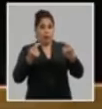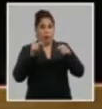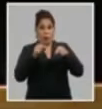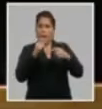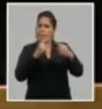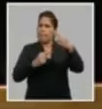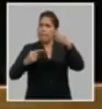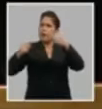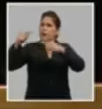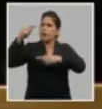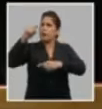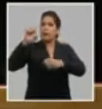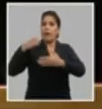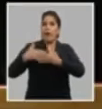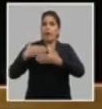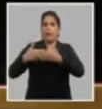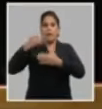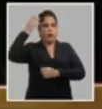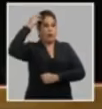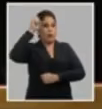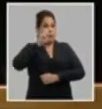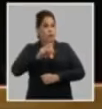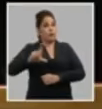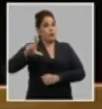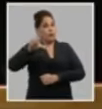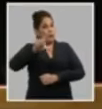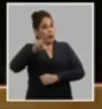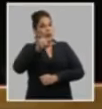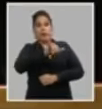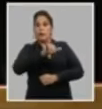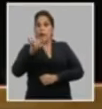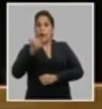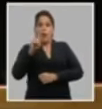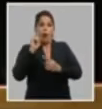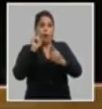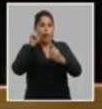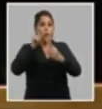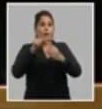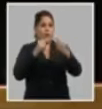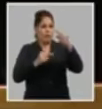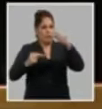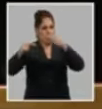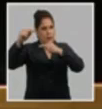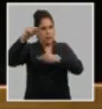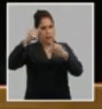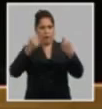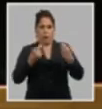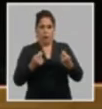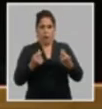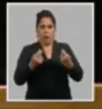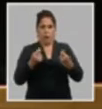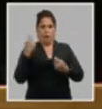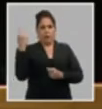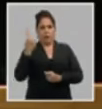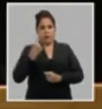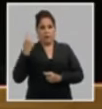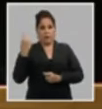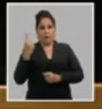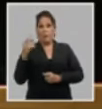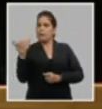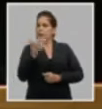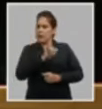priorizando la empresa estatal socialista como sujeto principal de la economía nacional,